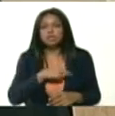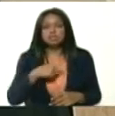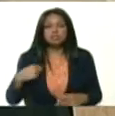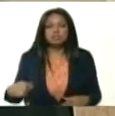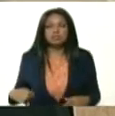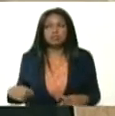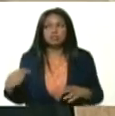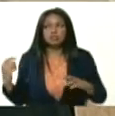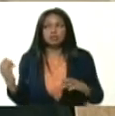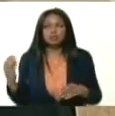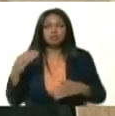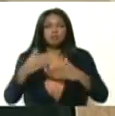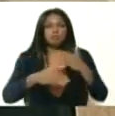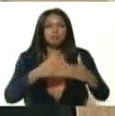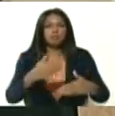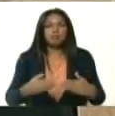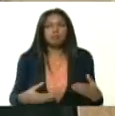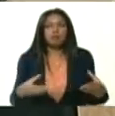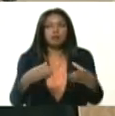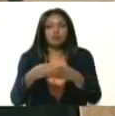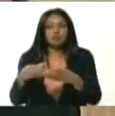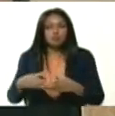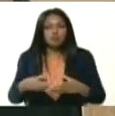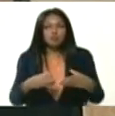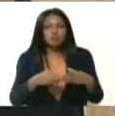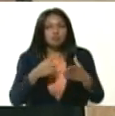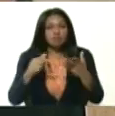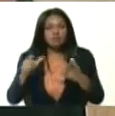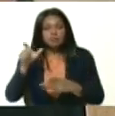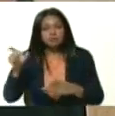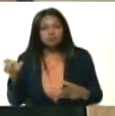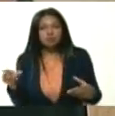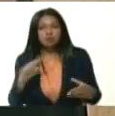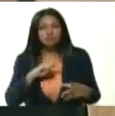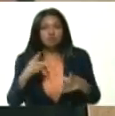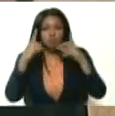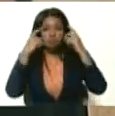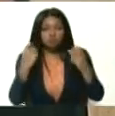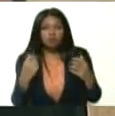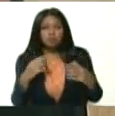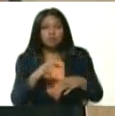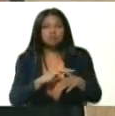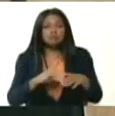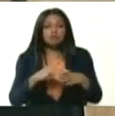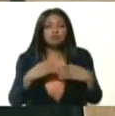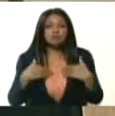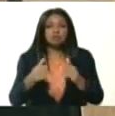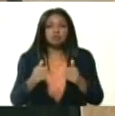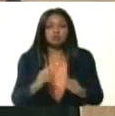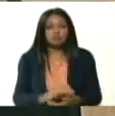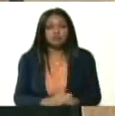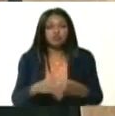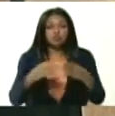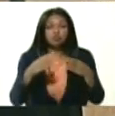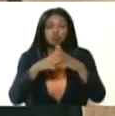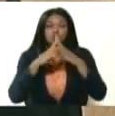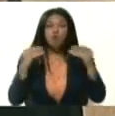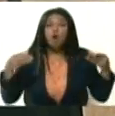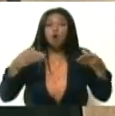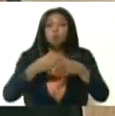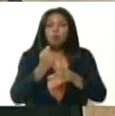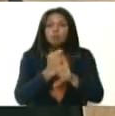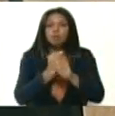vienen reuniendo de manera diaria con los expertos nuestros del Ministerio de Salud, de todo el equipo que está